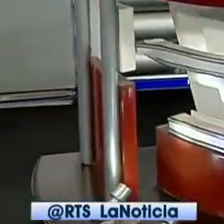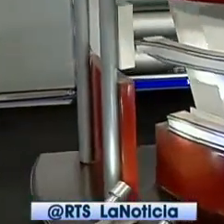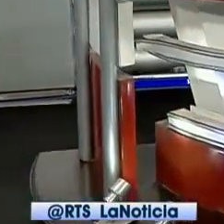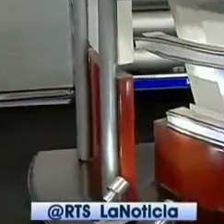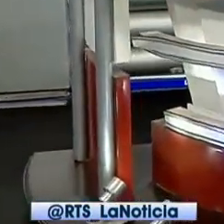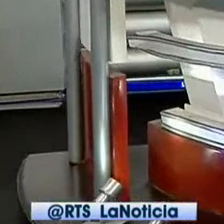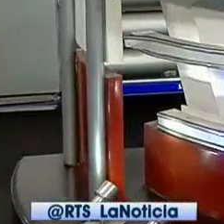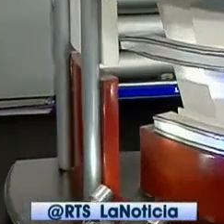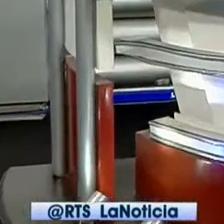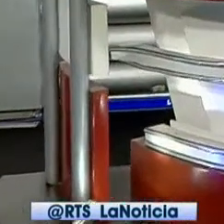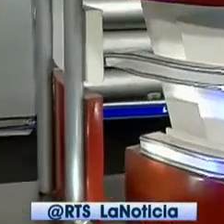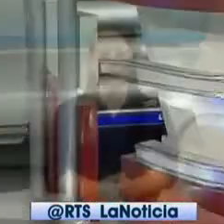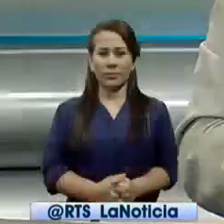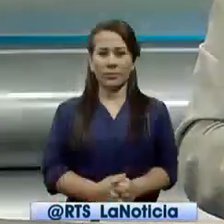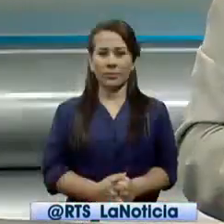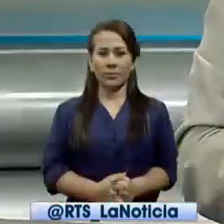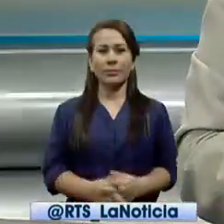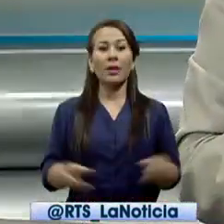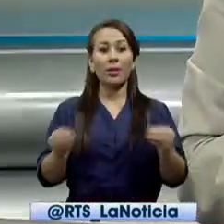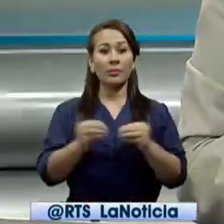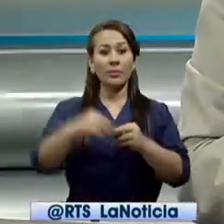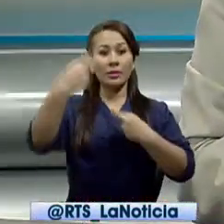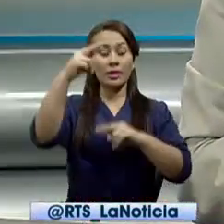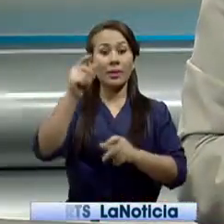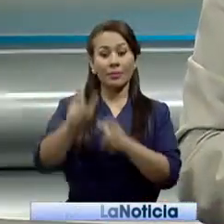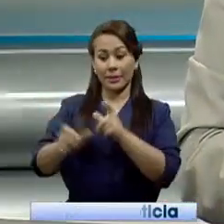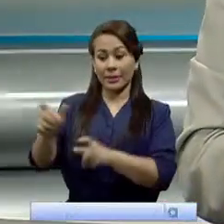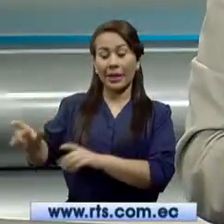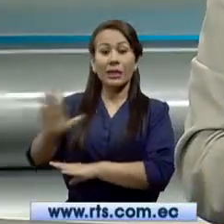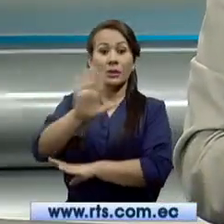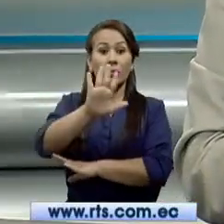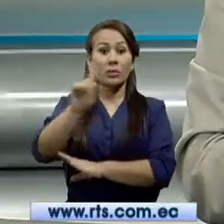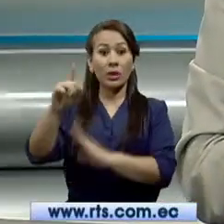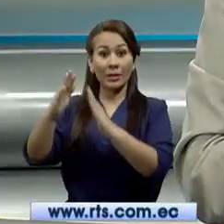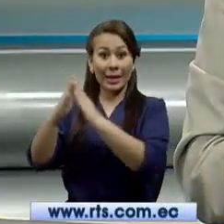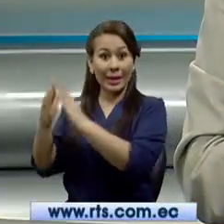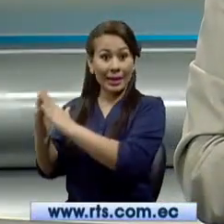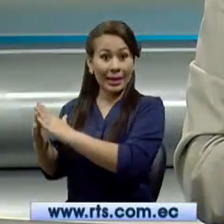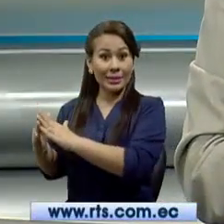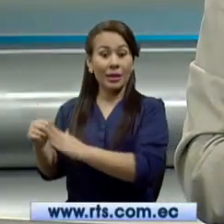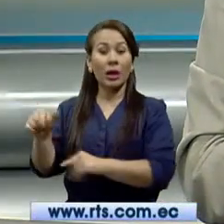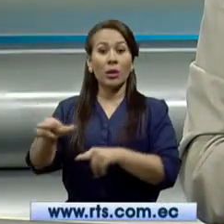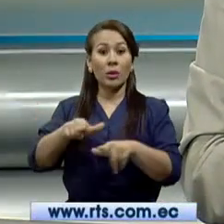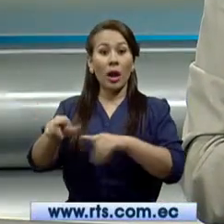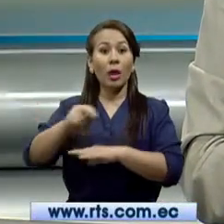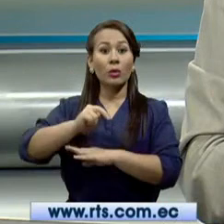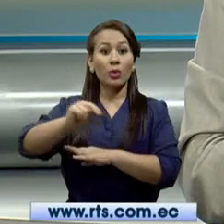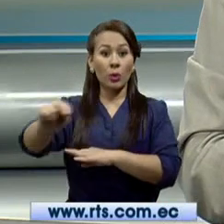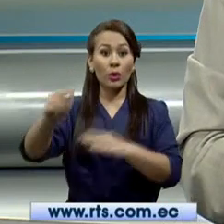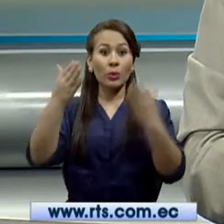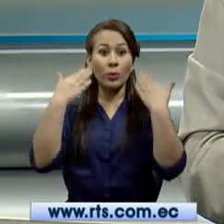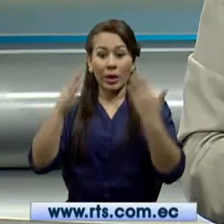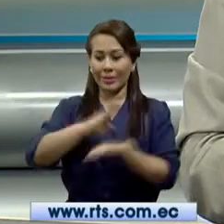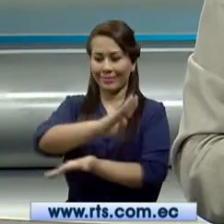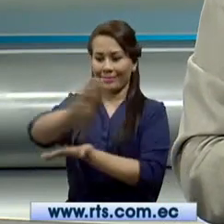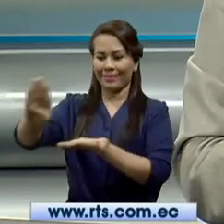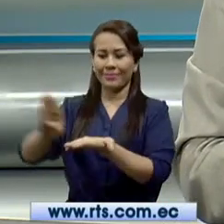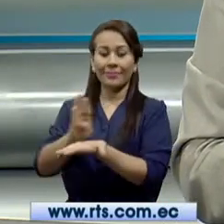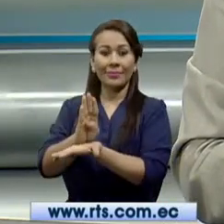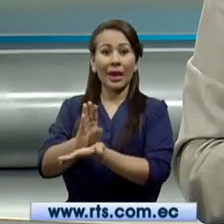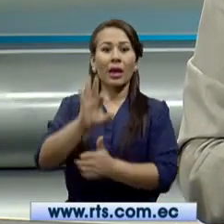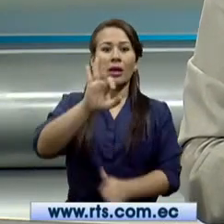Más información a los habitantes de 51 viviendas de la cooperativa Trinidad de Dios al noroeste de Guayaquil. Les fueron